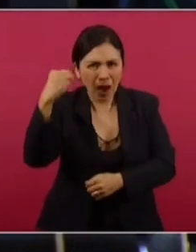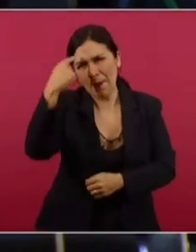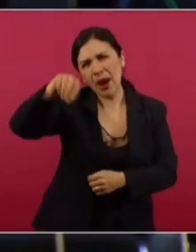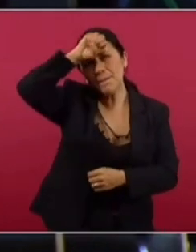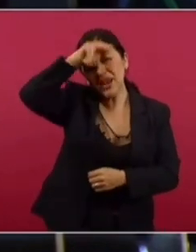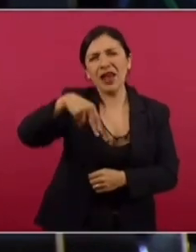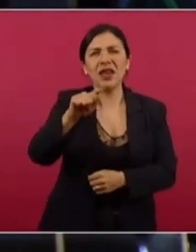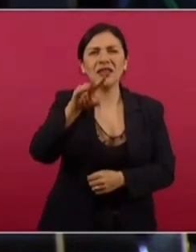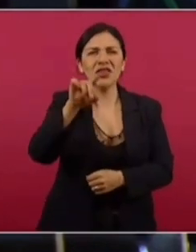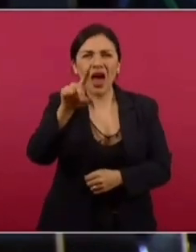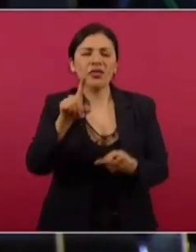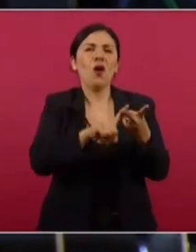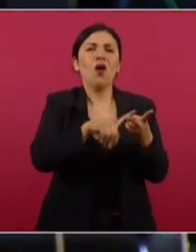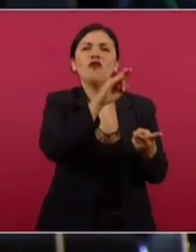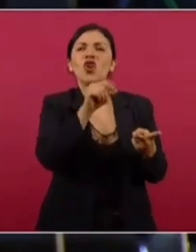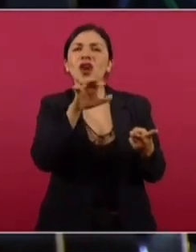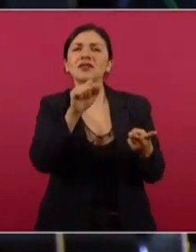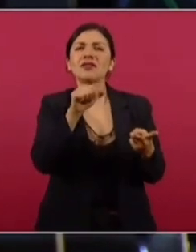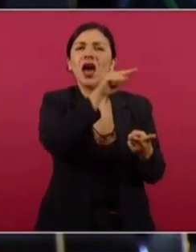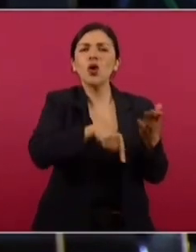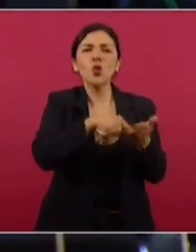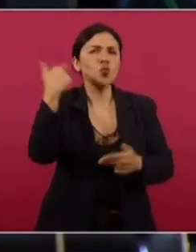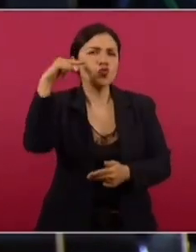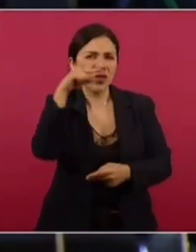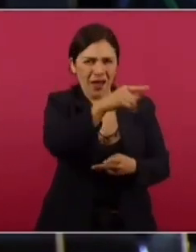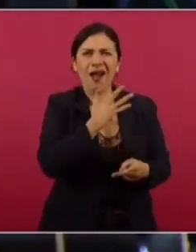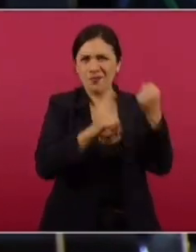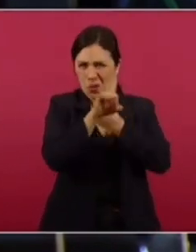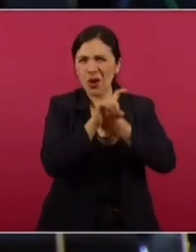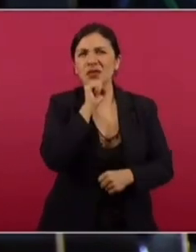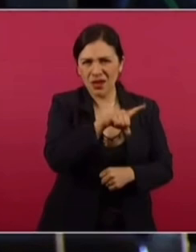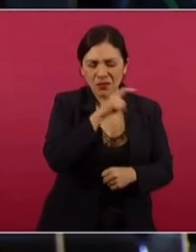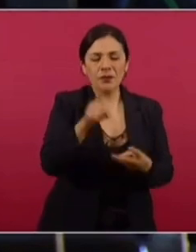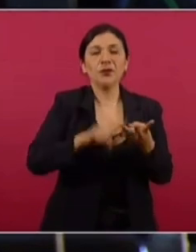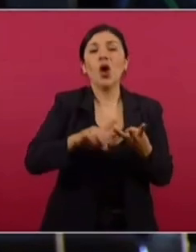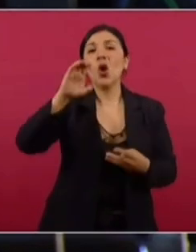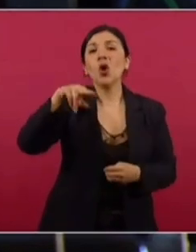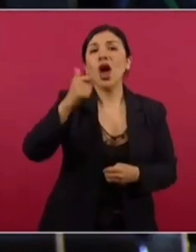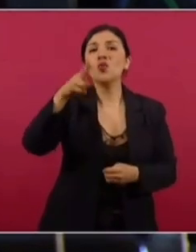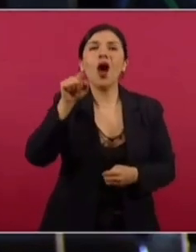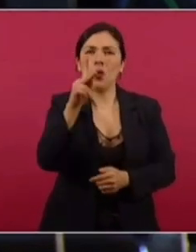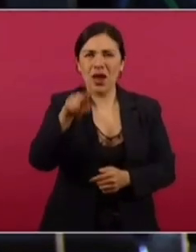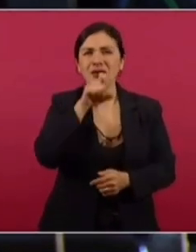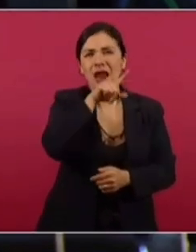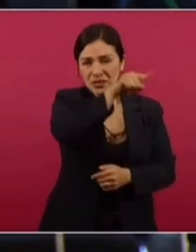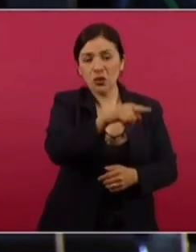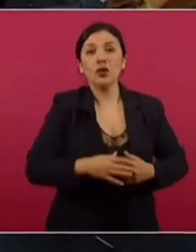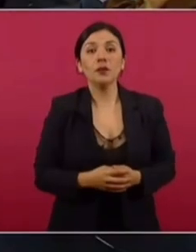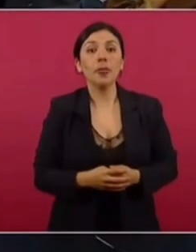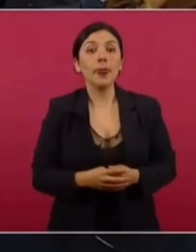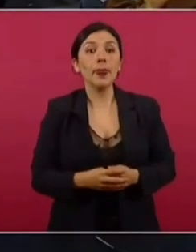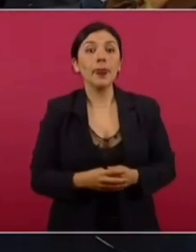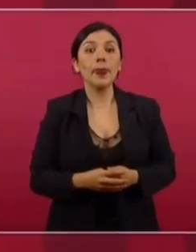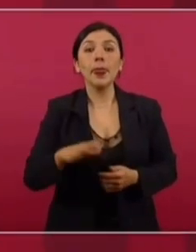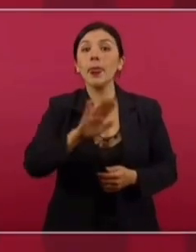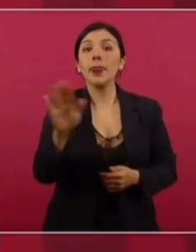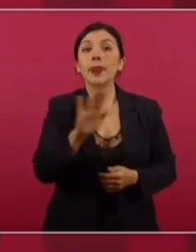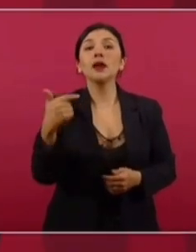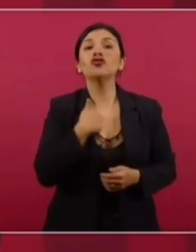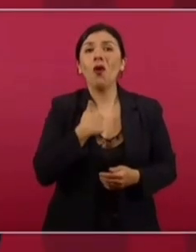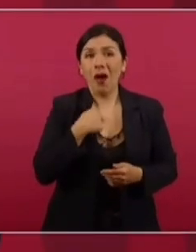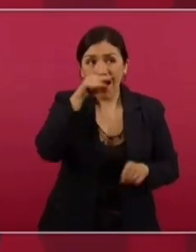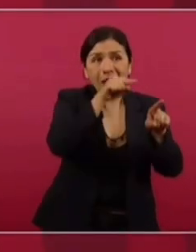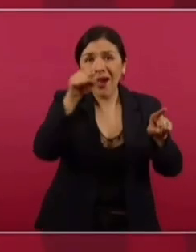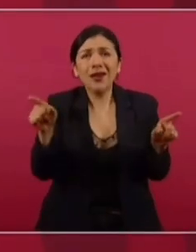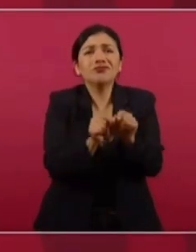los de la minera, la natividad, o en la floresta, aquí en Guadalajara, que tienen ese problema también, que con agua, ahí la corrupción viene de con agua. No me prometí, sea, no, estoy haciendo